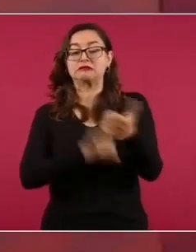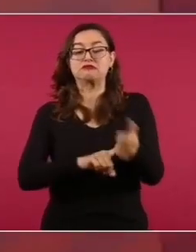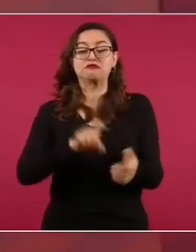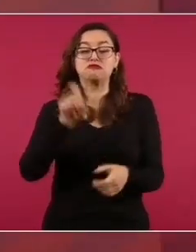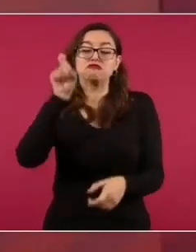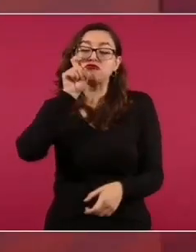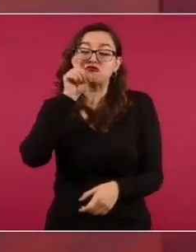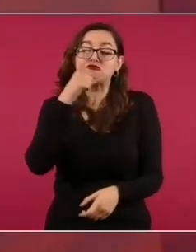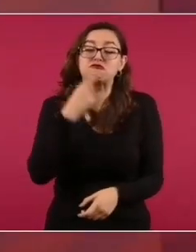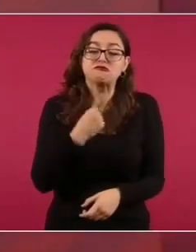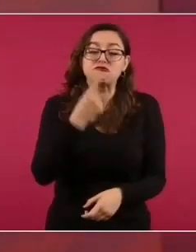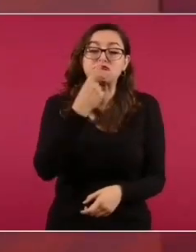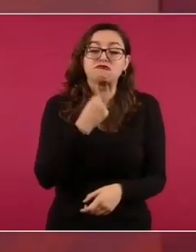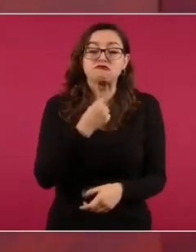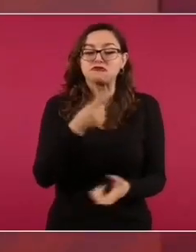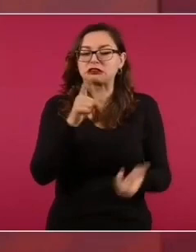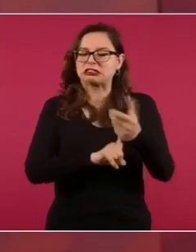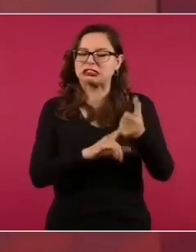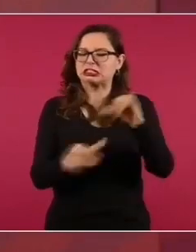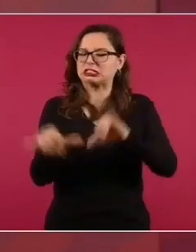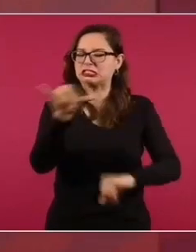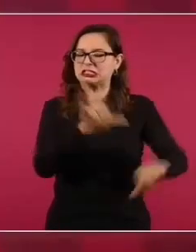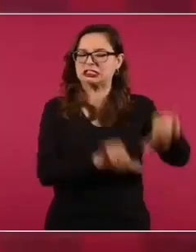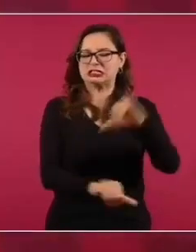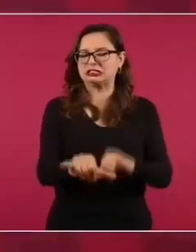agroquímico